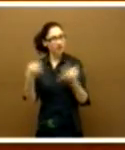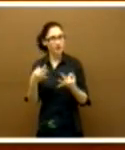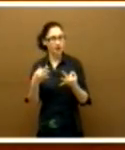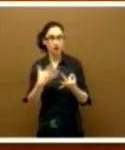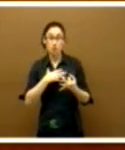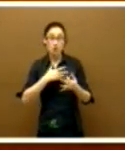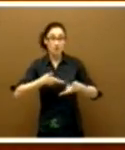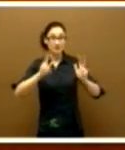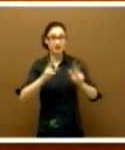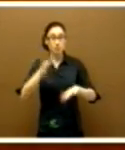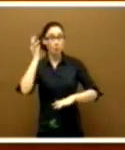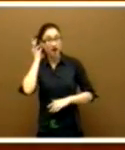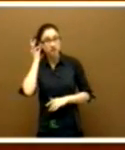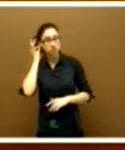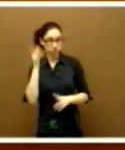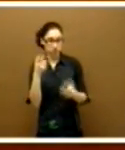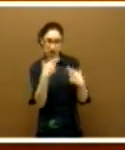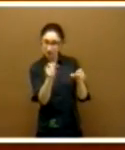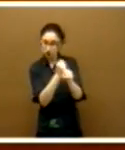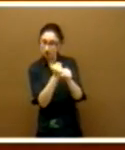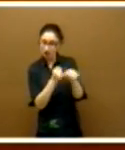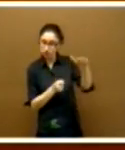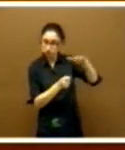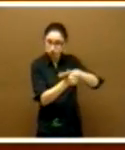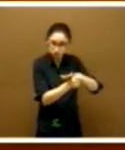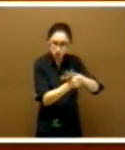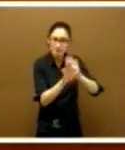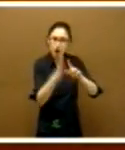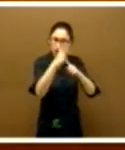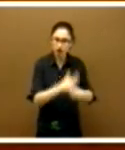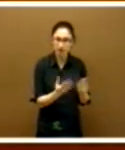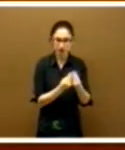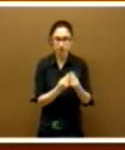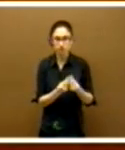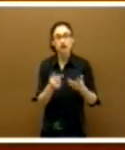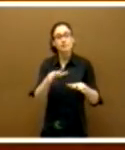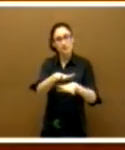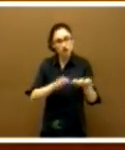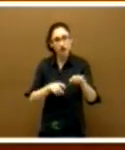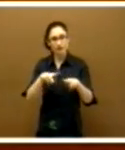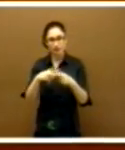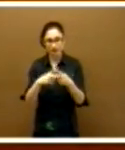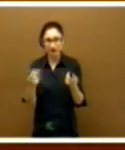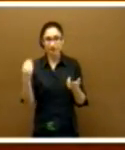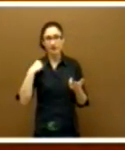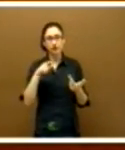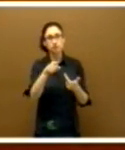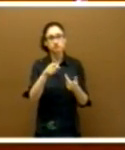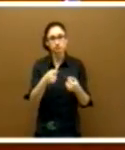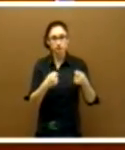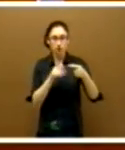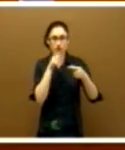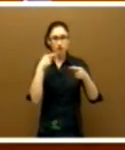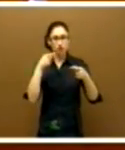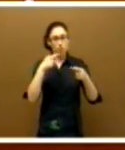que la incorporación de las mujeres al mundo laboral se haga con discriminación. Y la mayor herramienta para que todas estas cosas